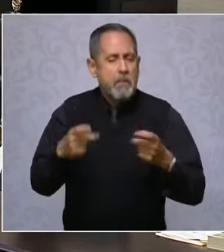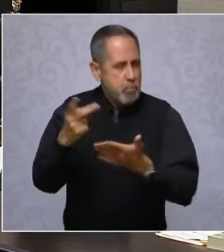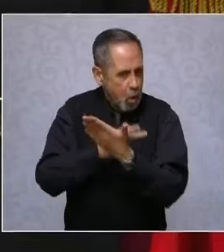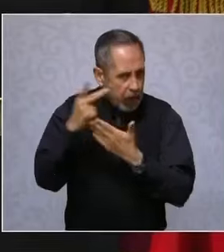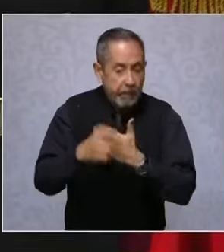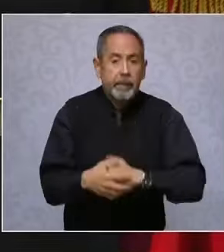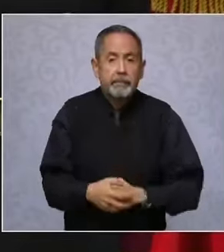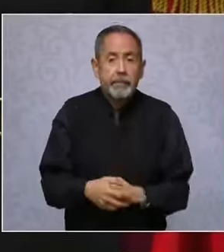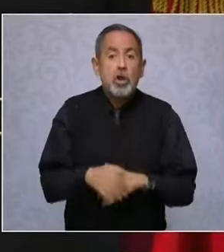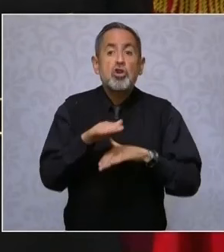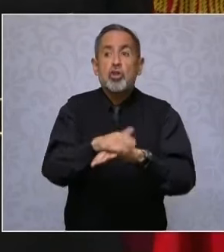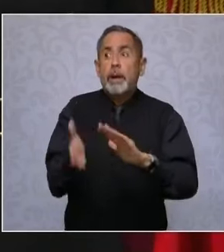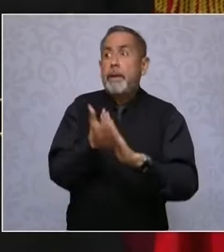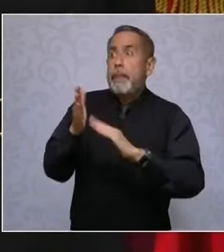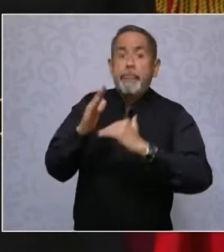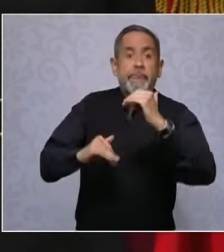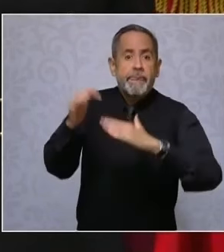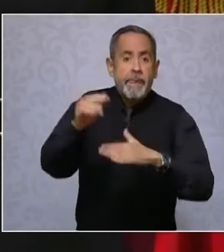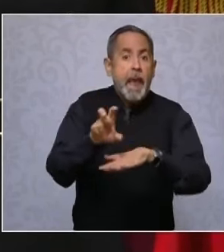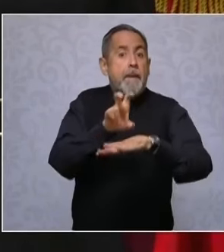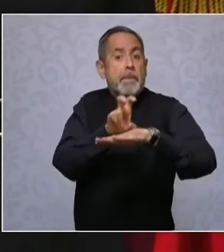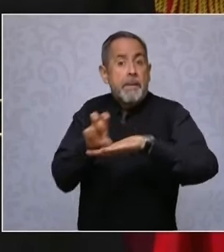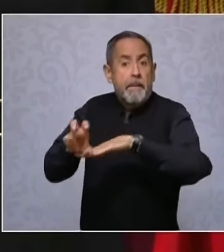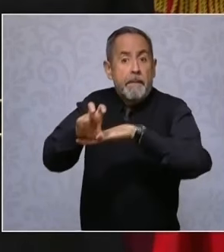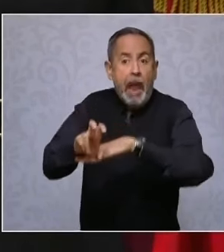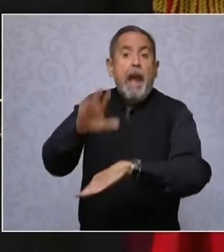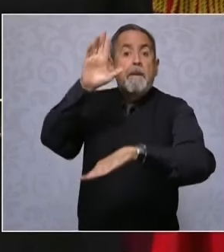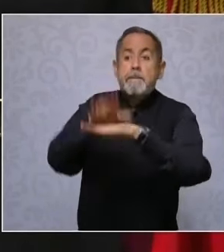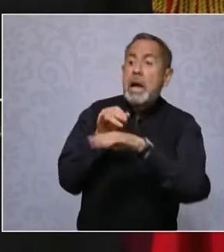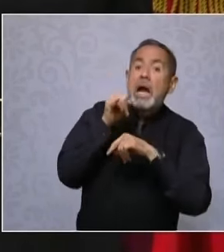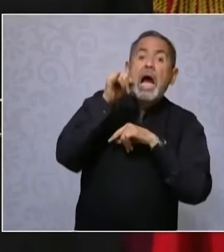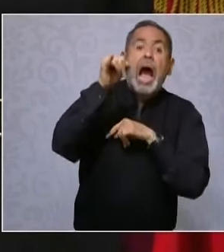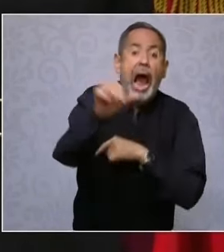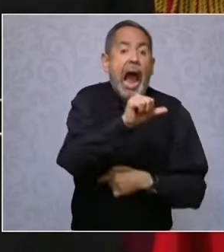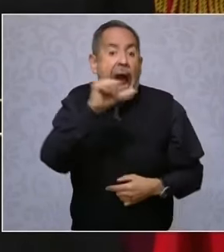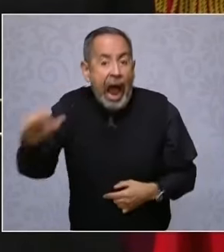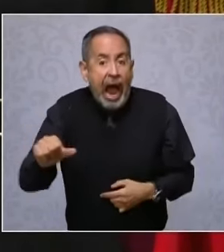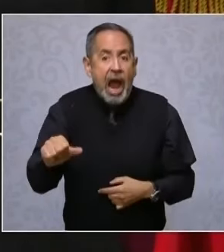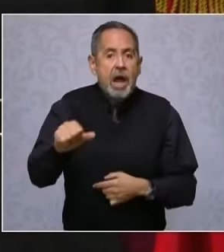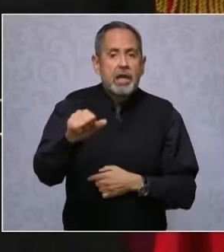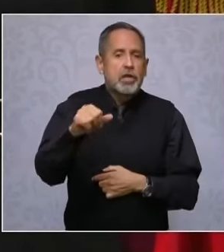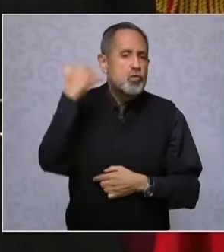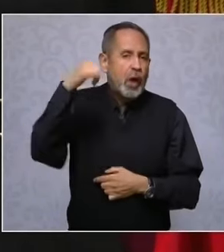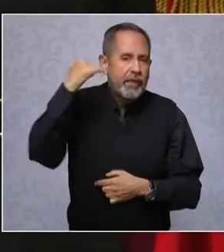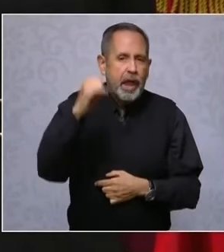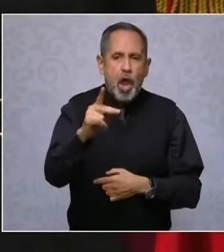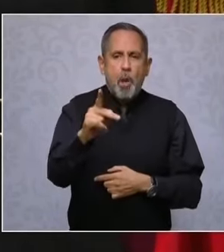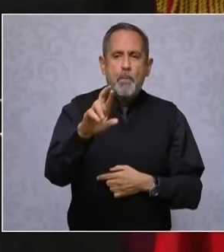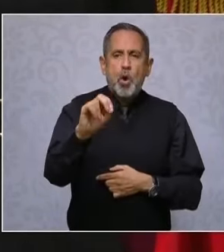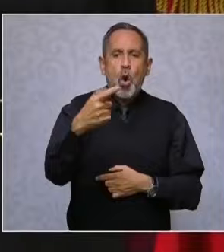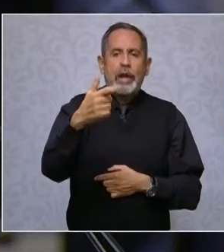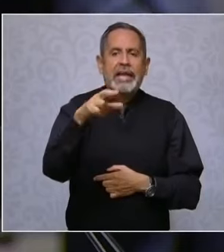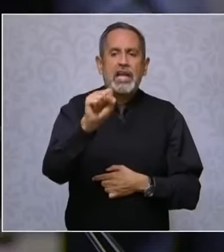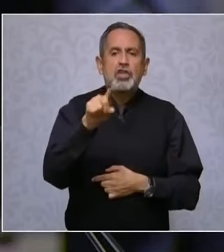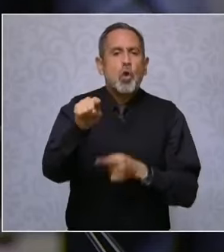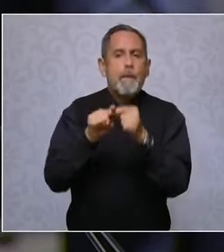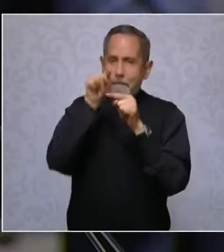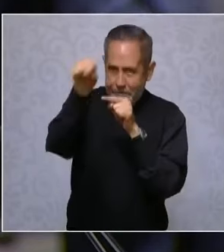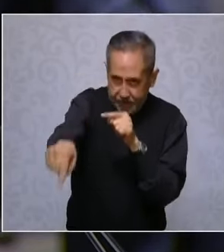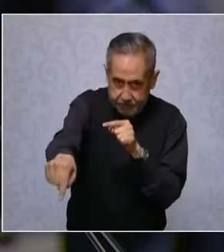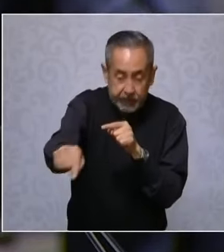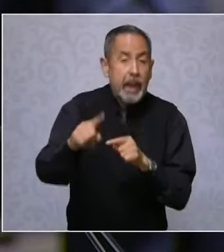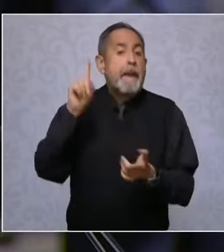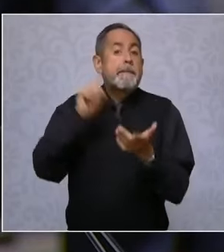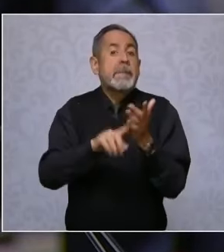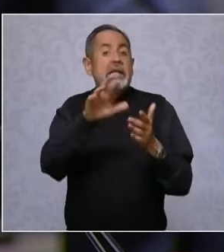se ampliará el Tren Maya a Puerto Progreso en Yucatán. Y en sus más de mil 500 kilómetros será